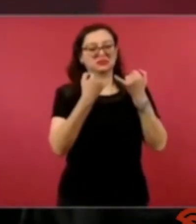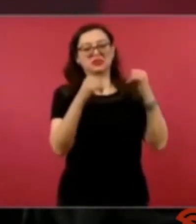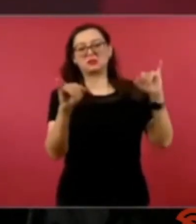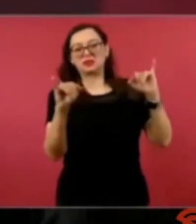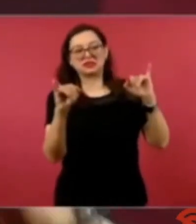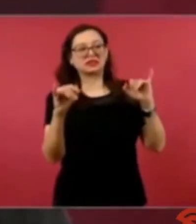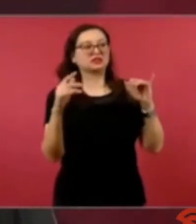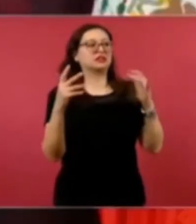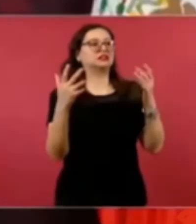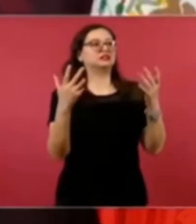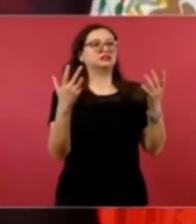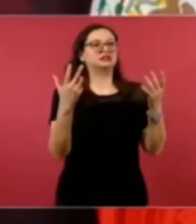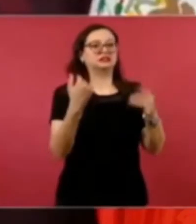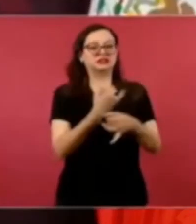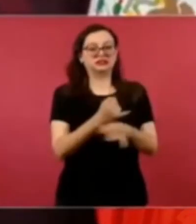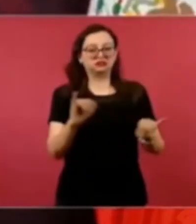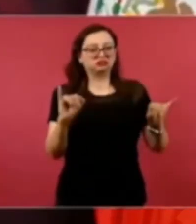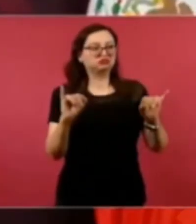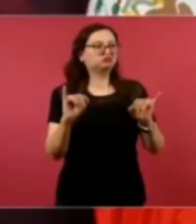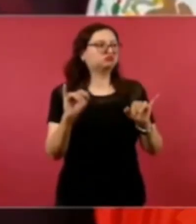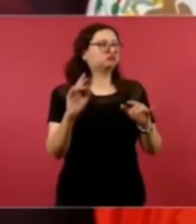este